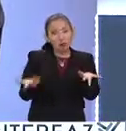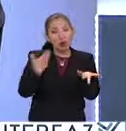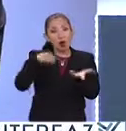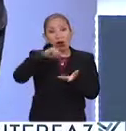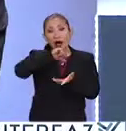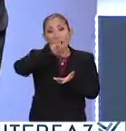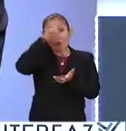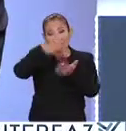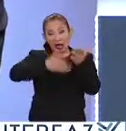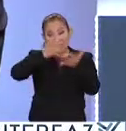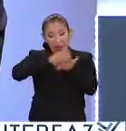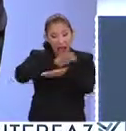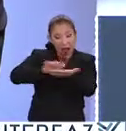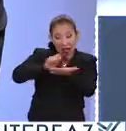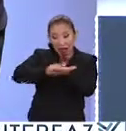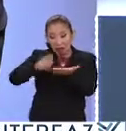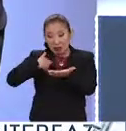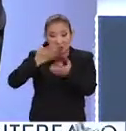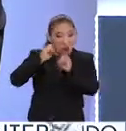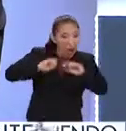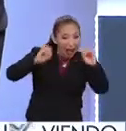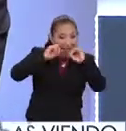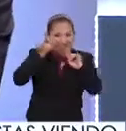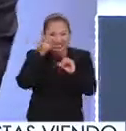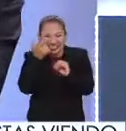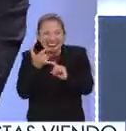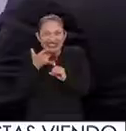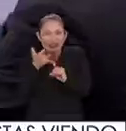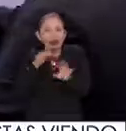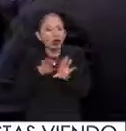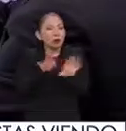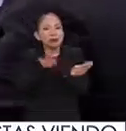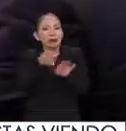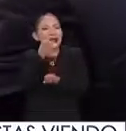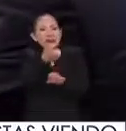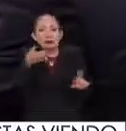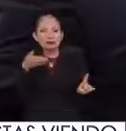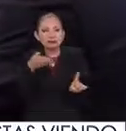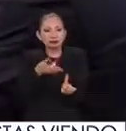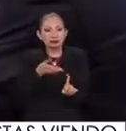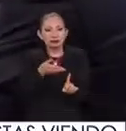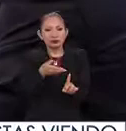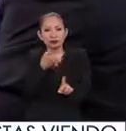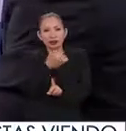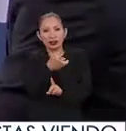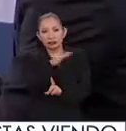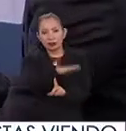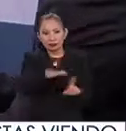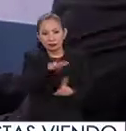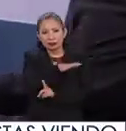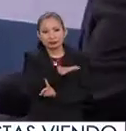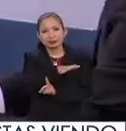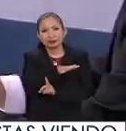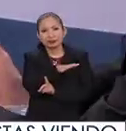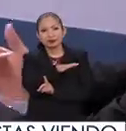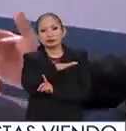cero y que sin duda alguna sería un gran logro para todo el país. ¿Cómo se está trabajando específicamente en este rubro?